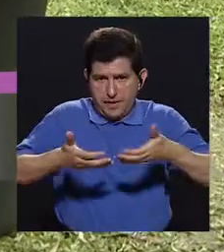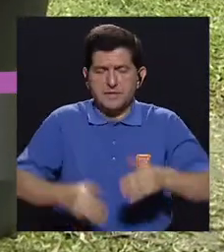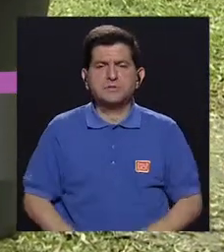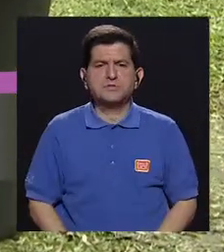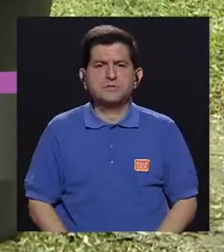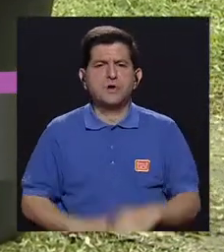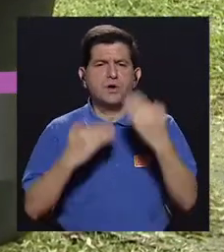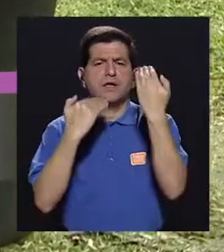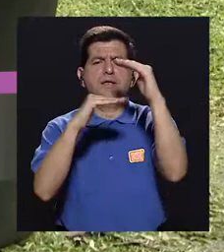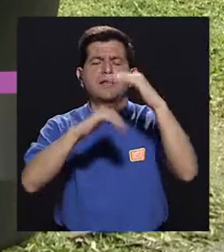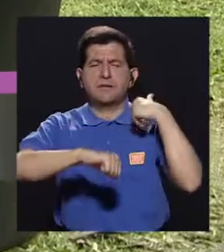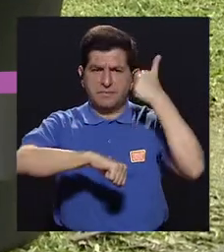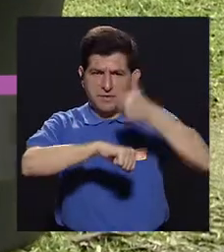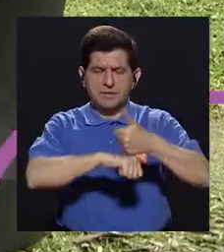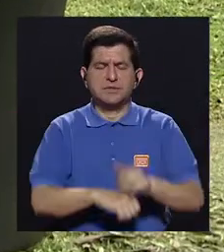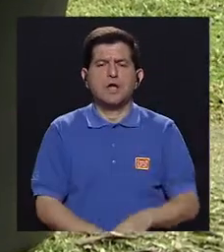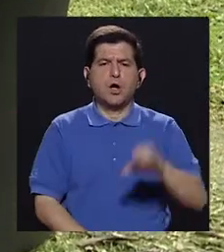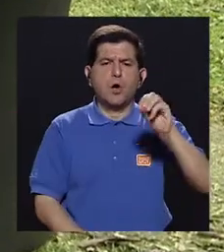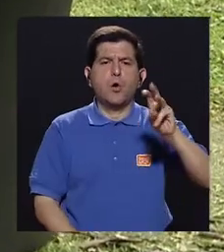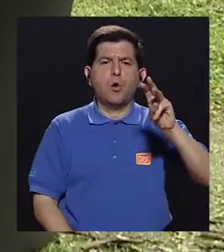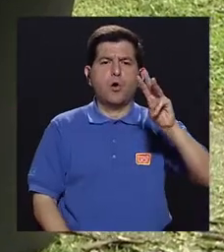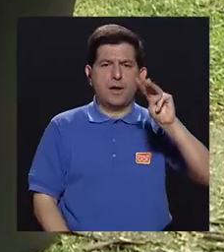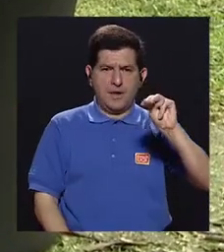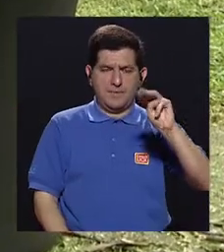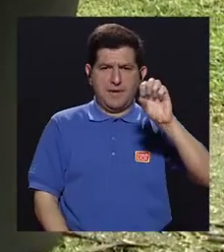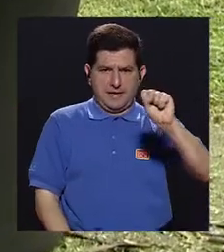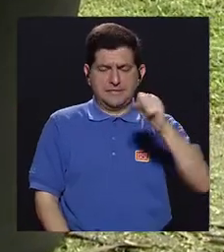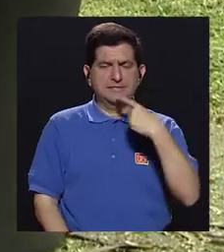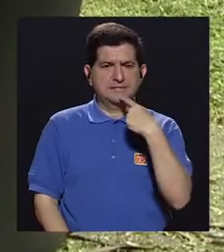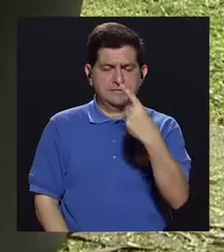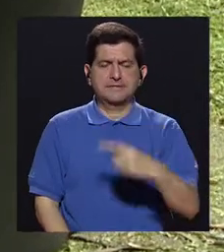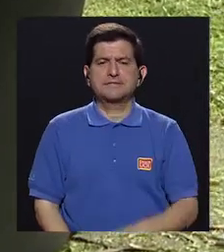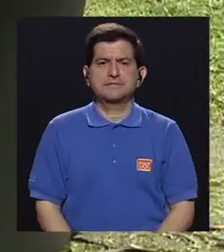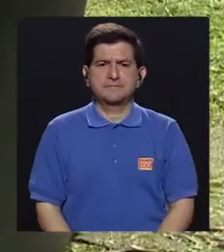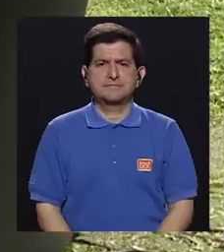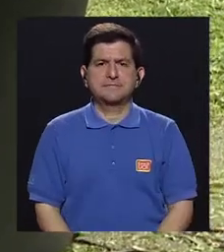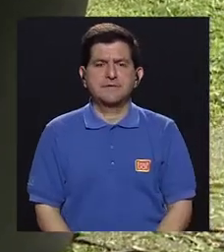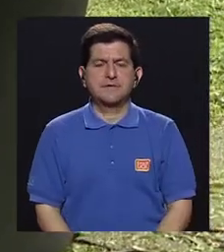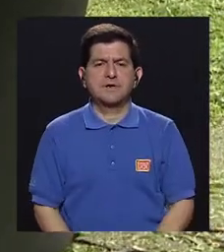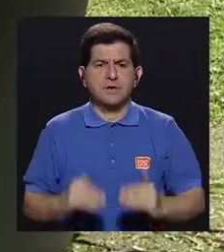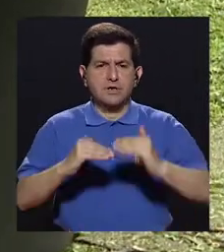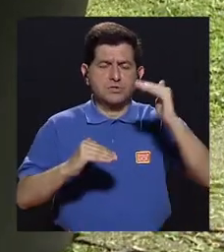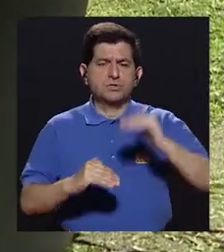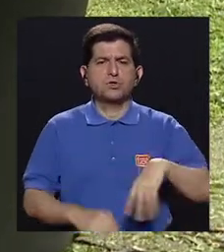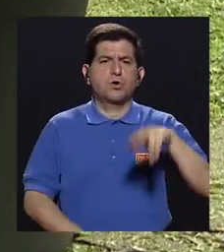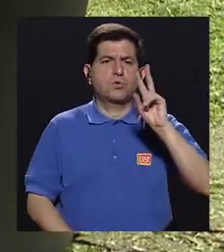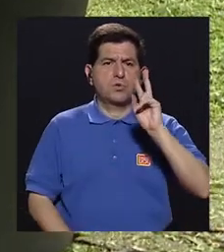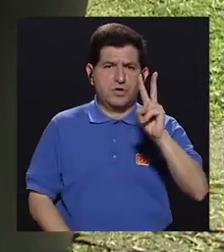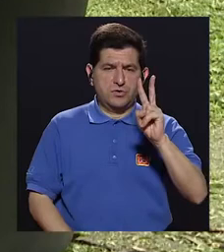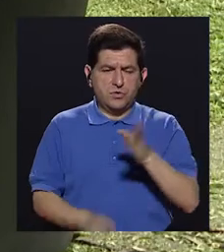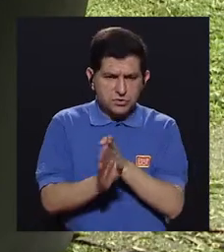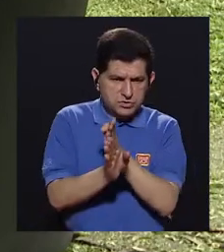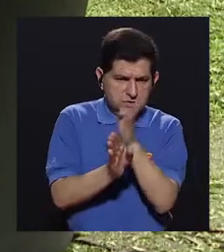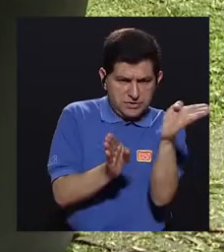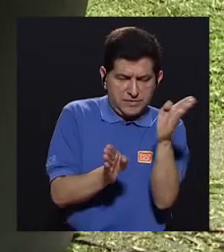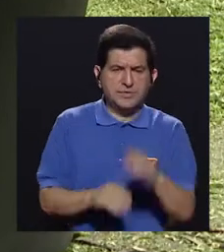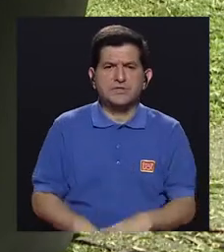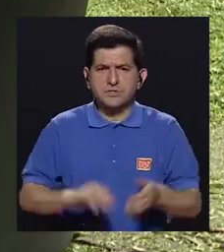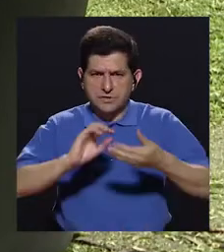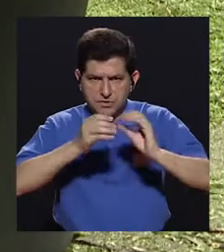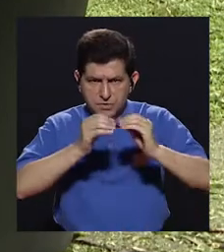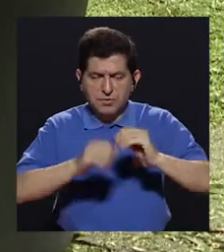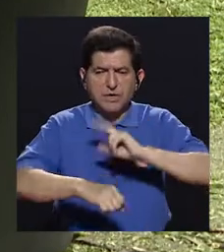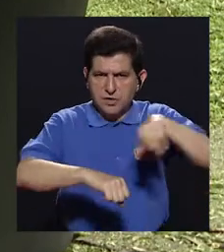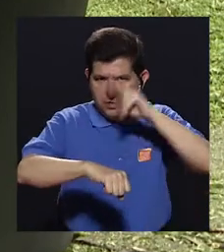Y hay rangos establecidos para la Organización Mundial de la Salud que nos dicen que más de dos desviaciones estándar de